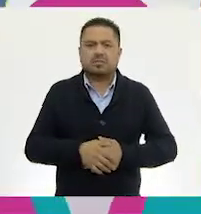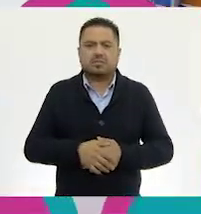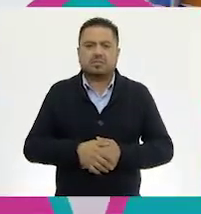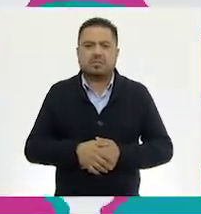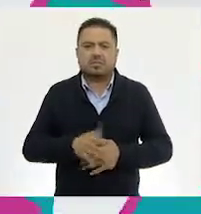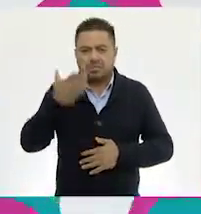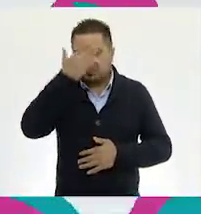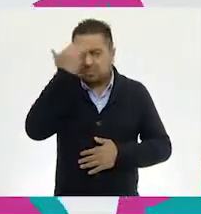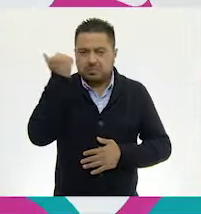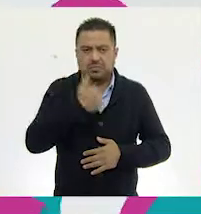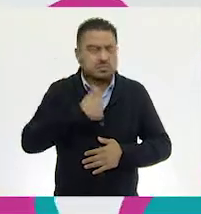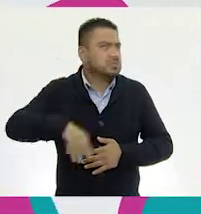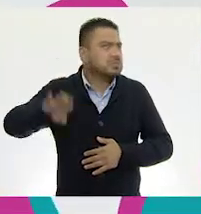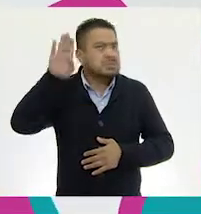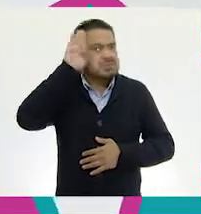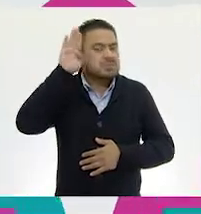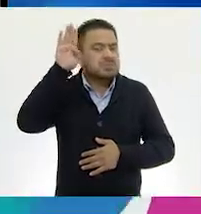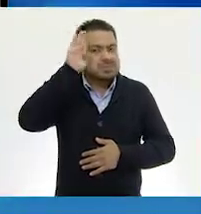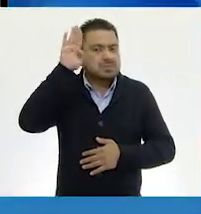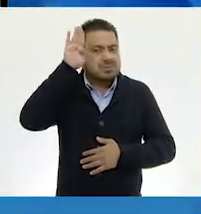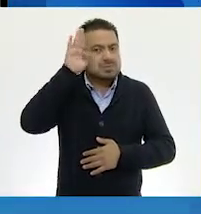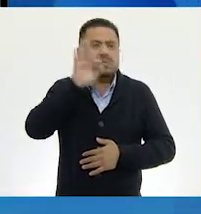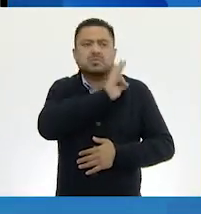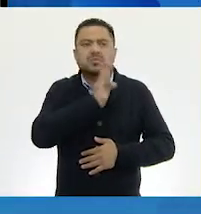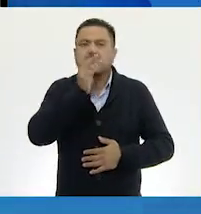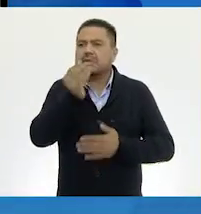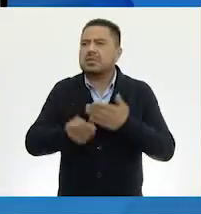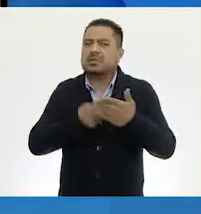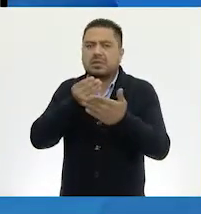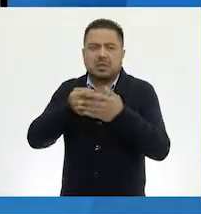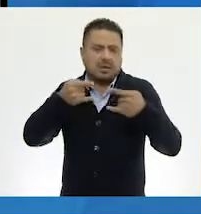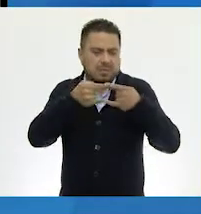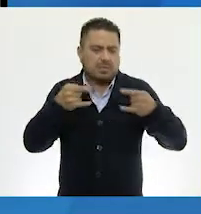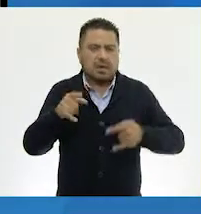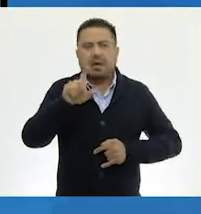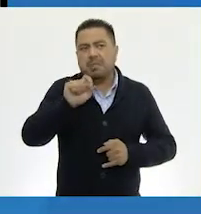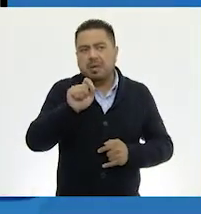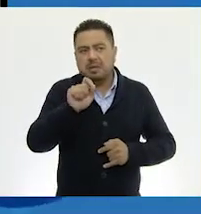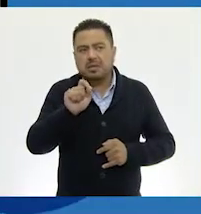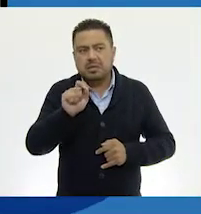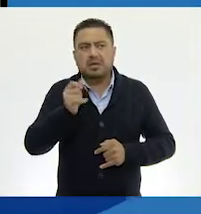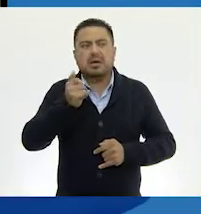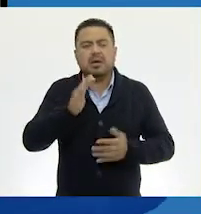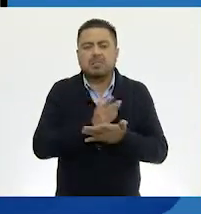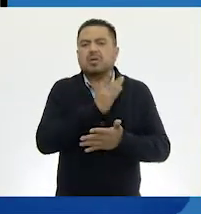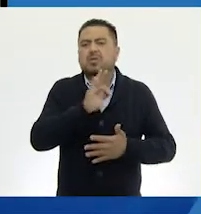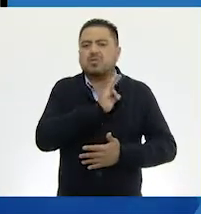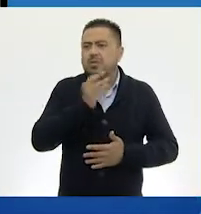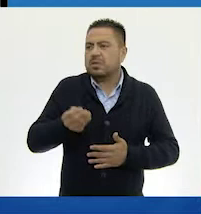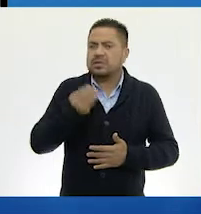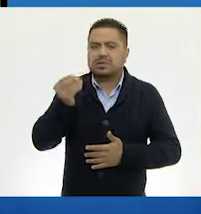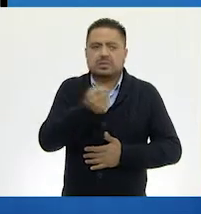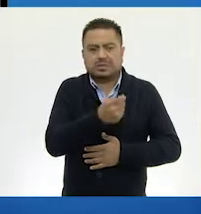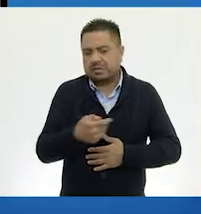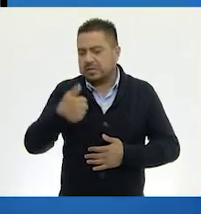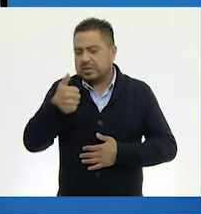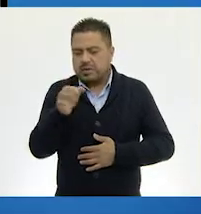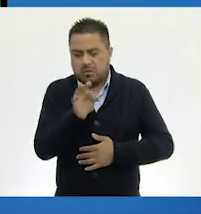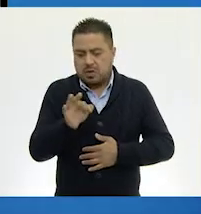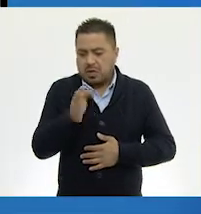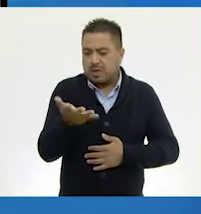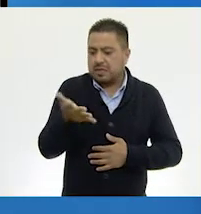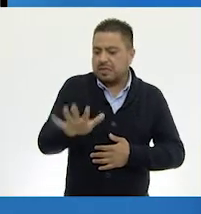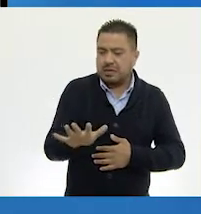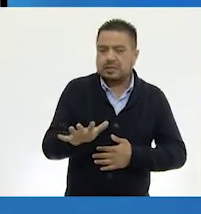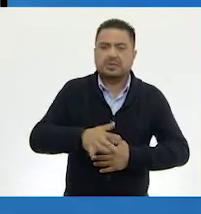No sé, pienso que te pudo haber dado el billete de 20. Un billete de 20, muy bien. Te pudo haber dado 6 monedas de 10.